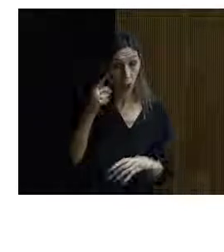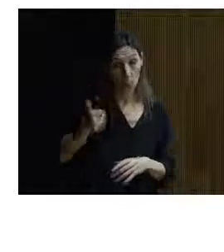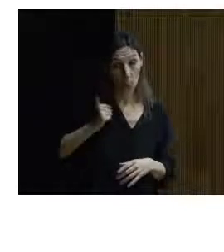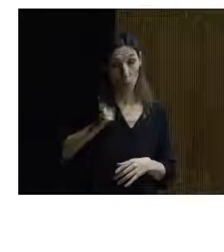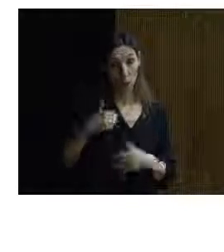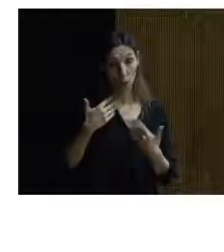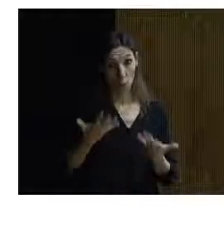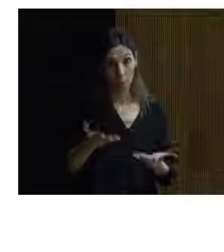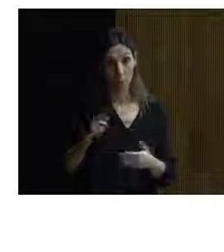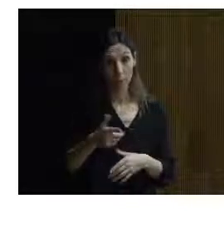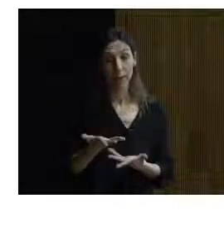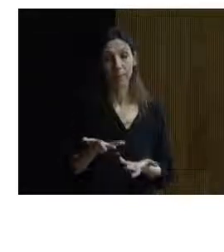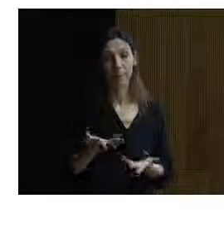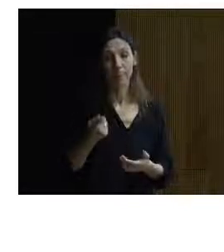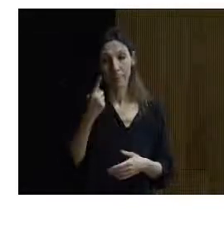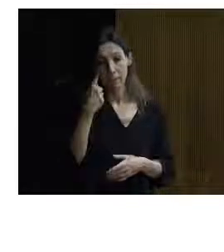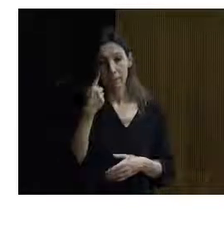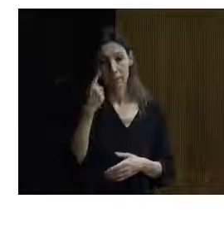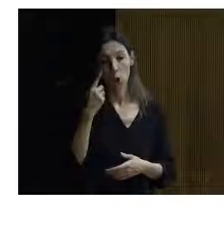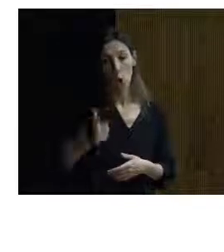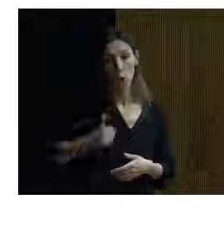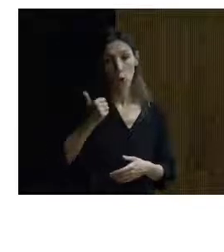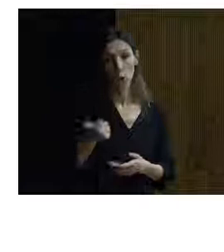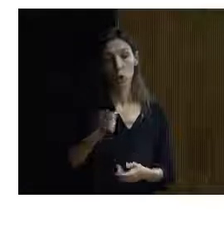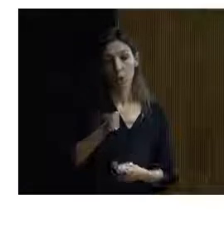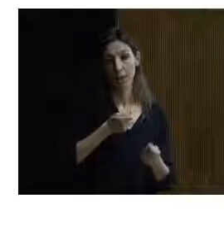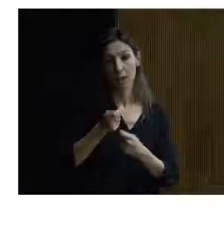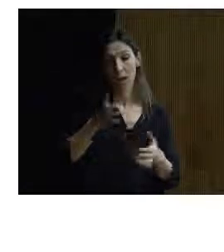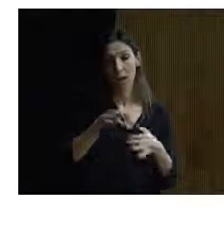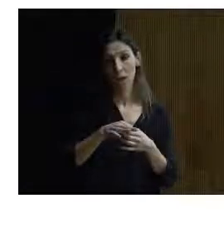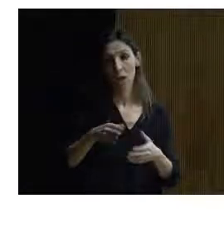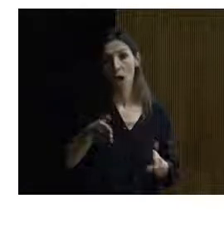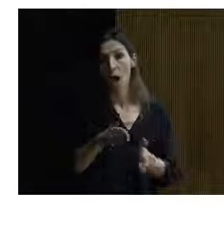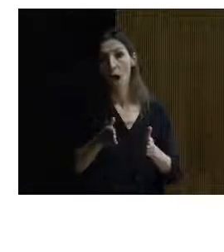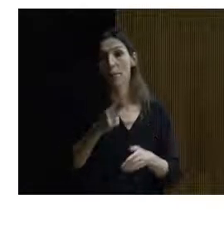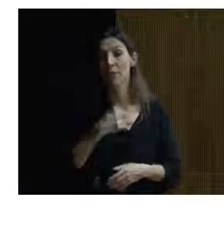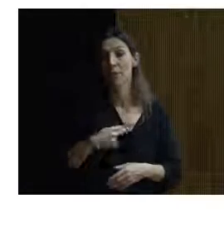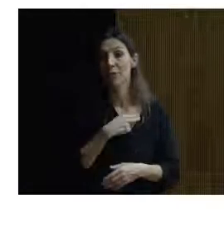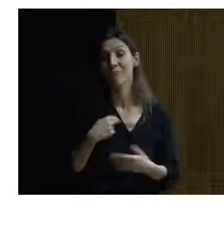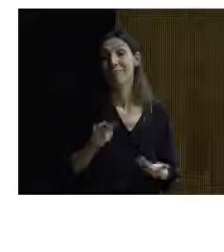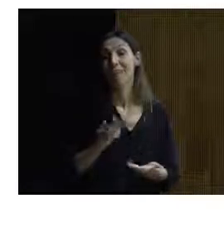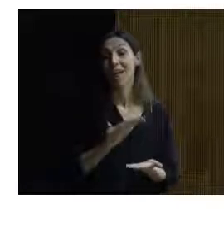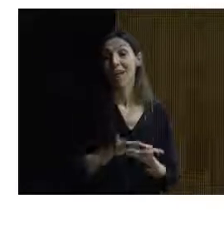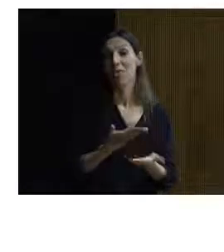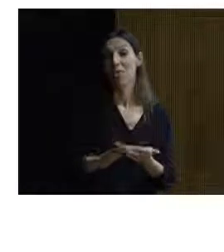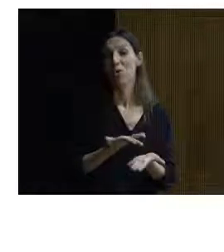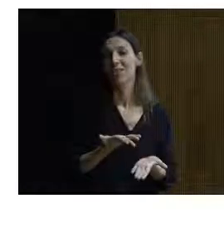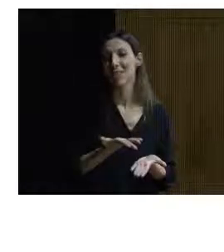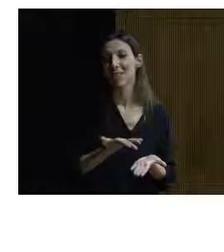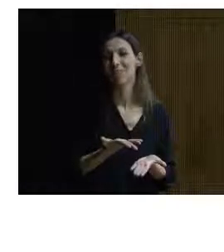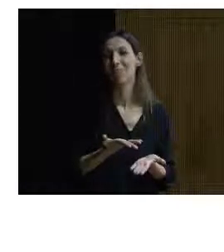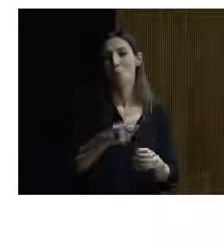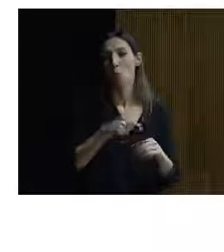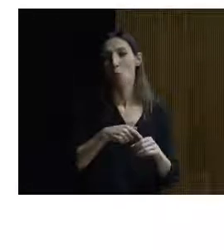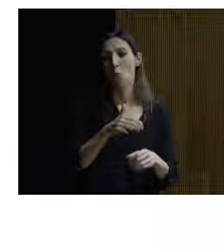Se identificaron unas oportunidades de negocio en torno al Camino de Santiago, demostrando que hay un vacío muy grande y hay muchas